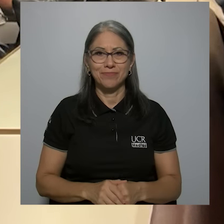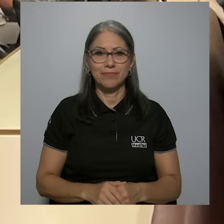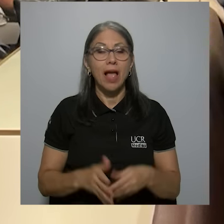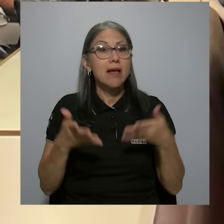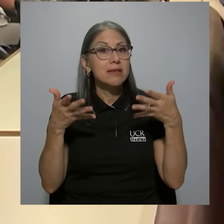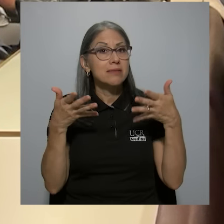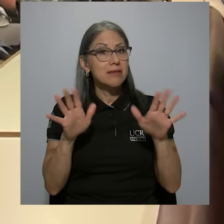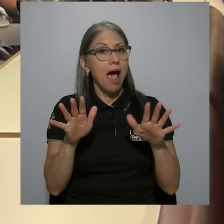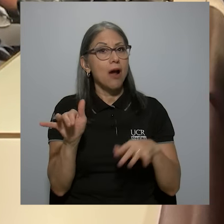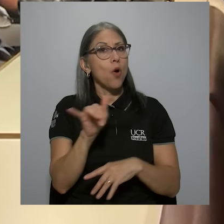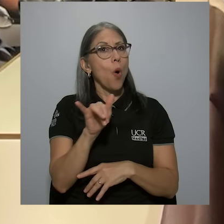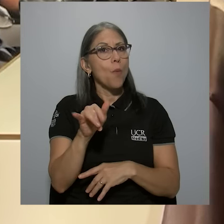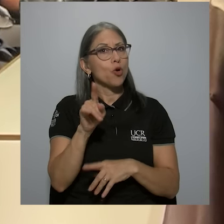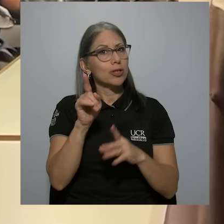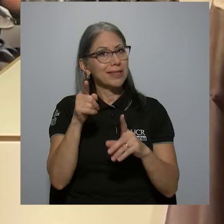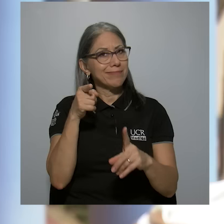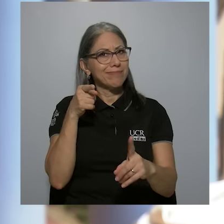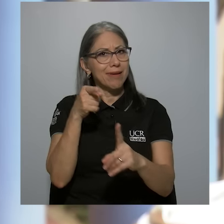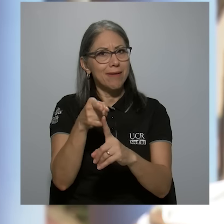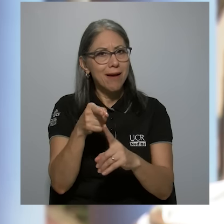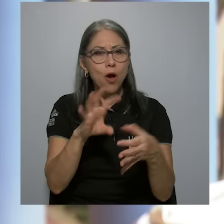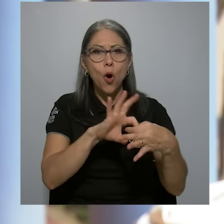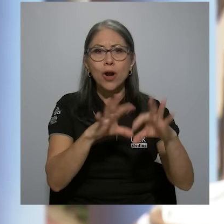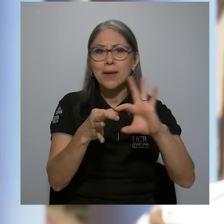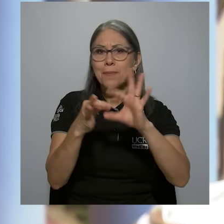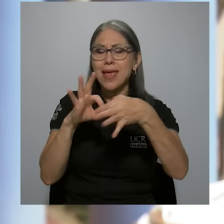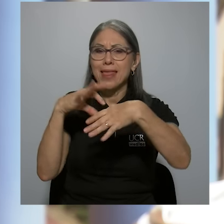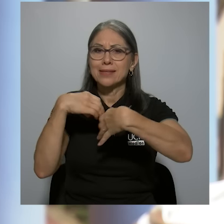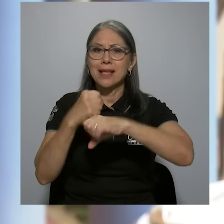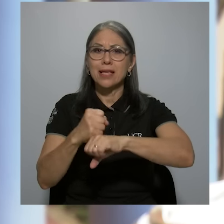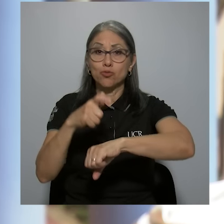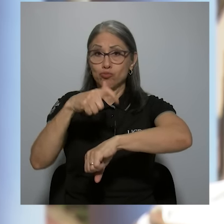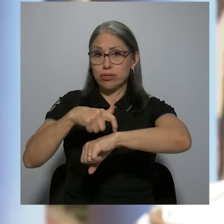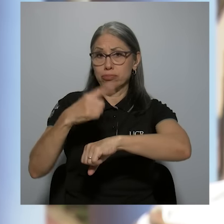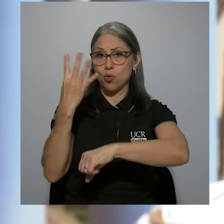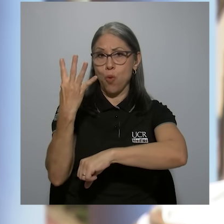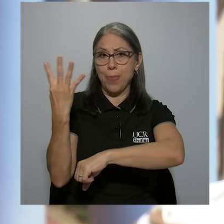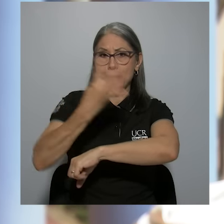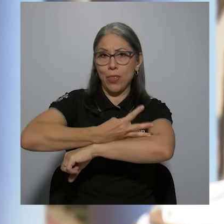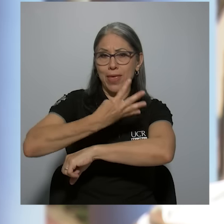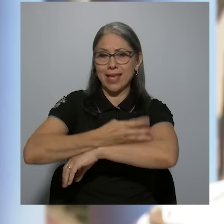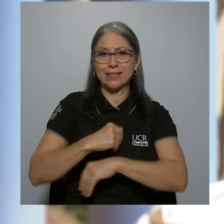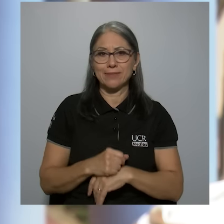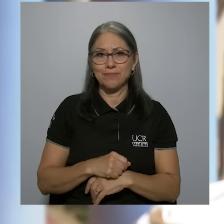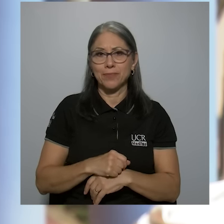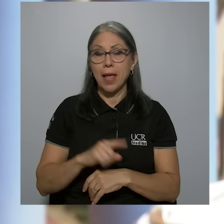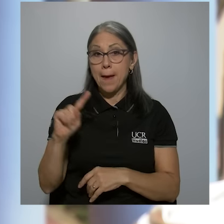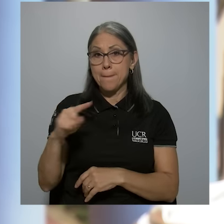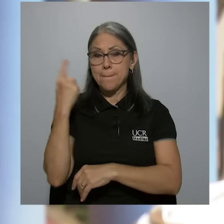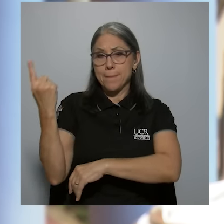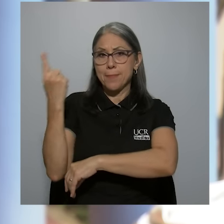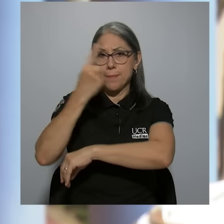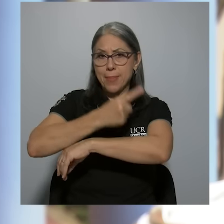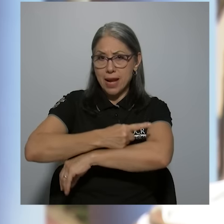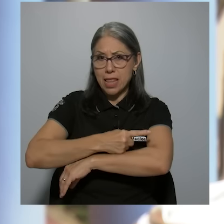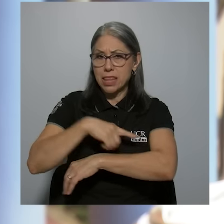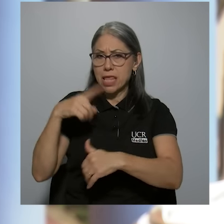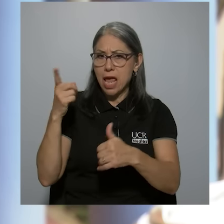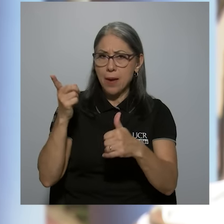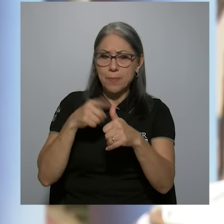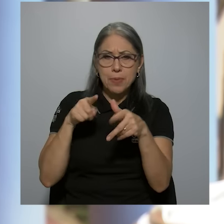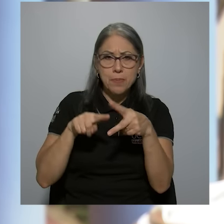Y ya como tal, la Olimpiada se desarrolló a lo largo de cuatro días. El primer día